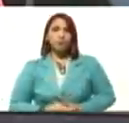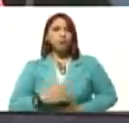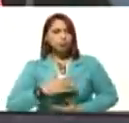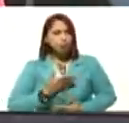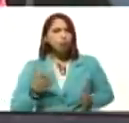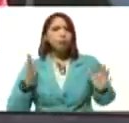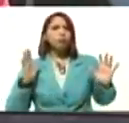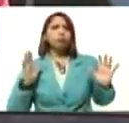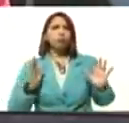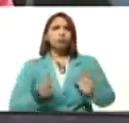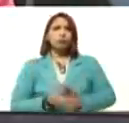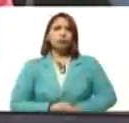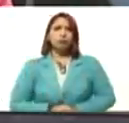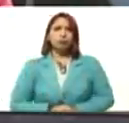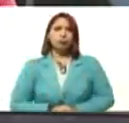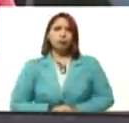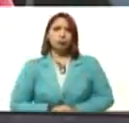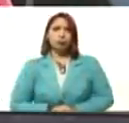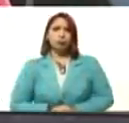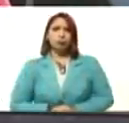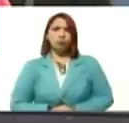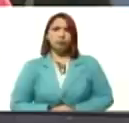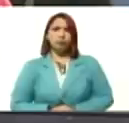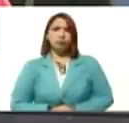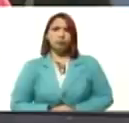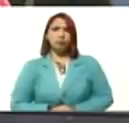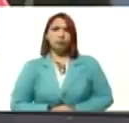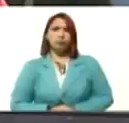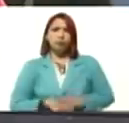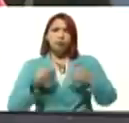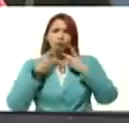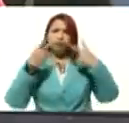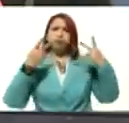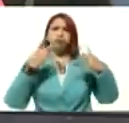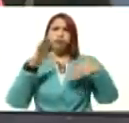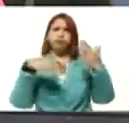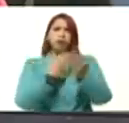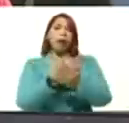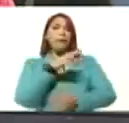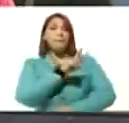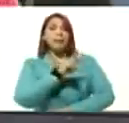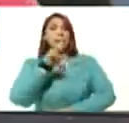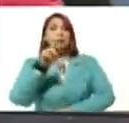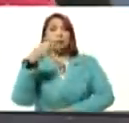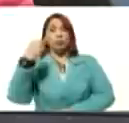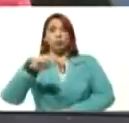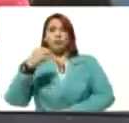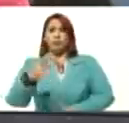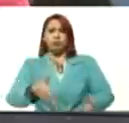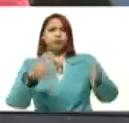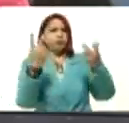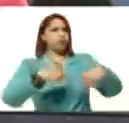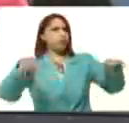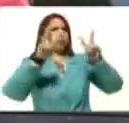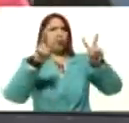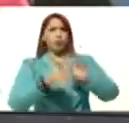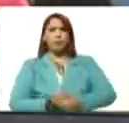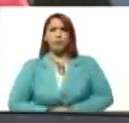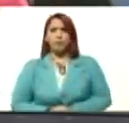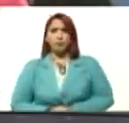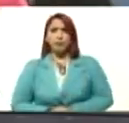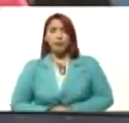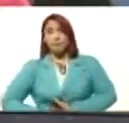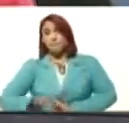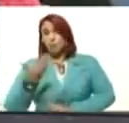llevar a la victoria el día 21 de noviembre. Es importante, presidente,